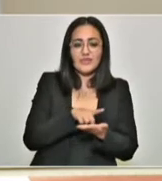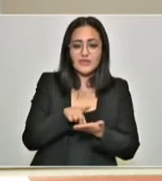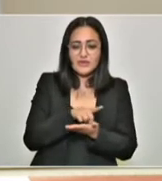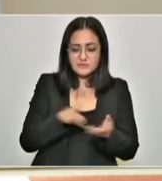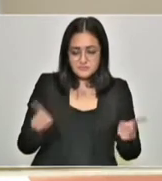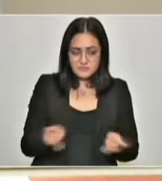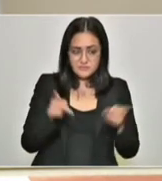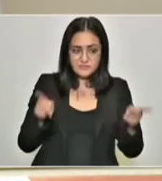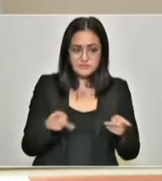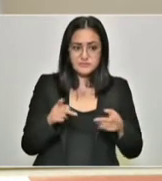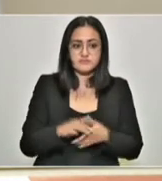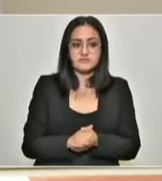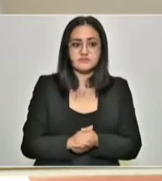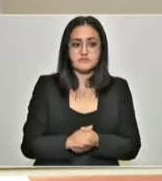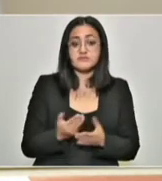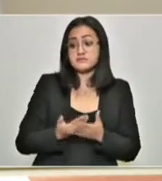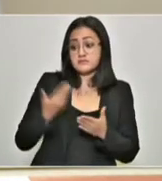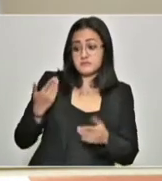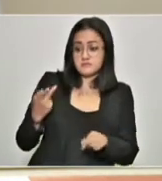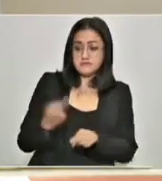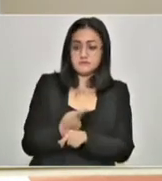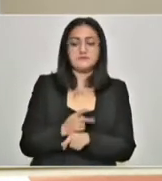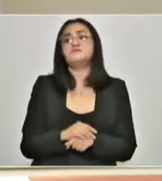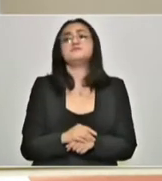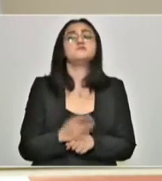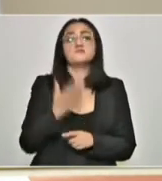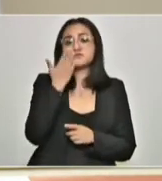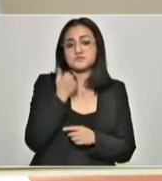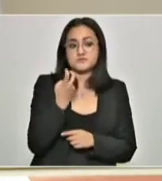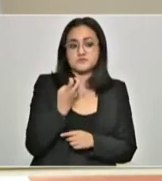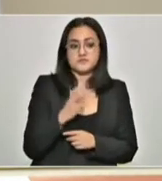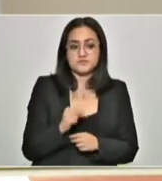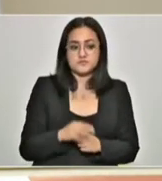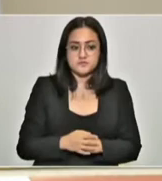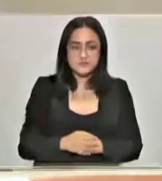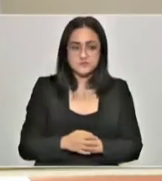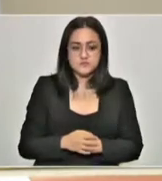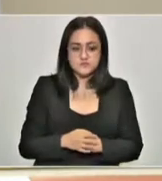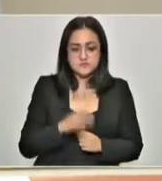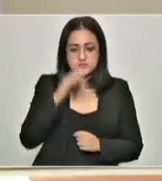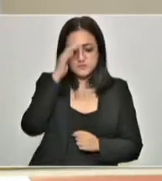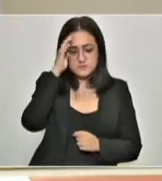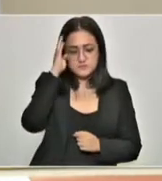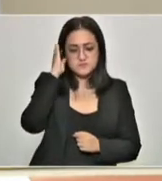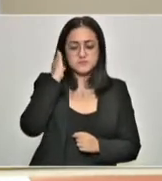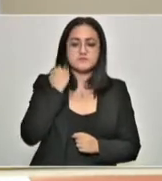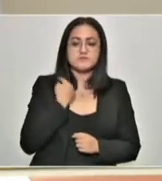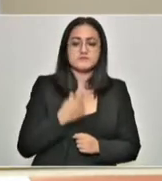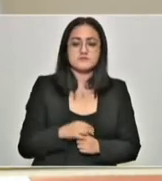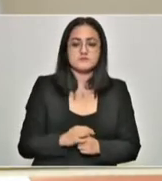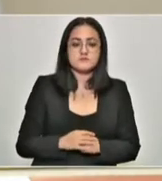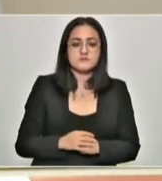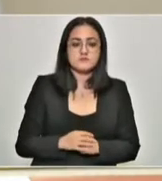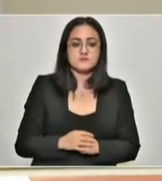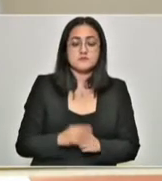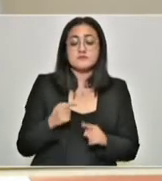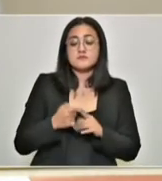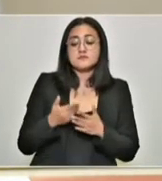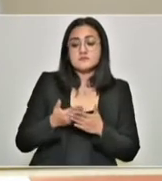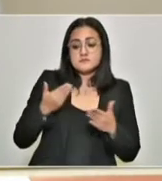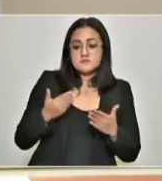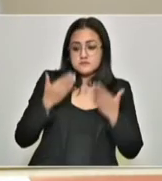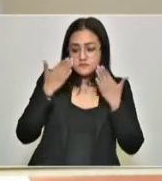En el pasado reciente no había esto, no se combatía al